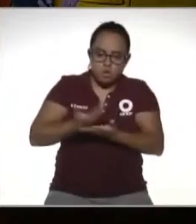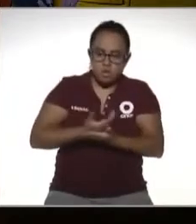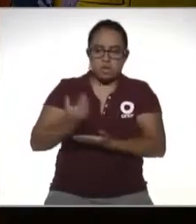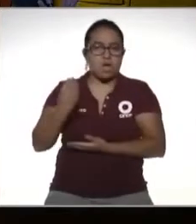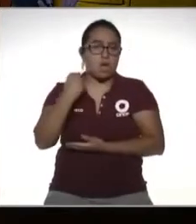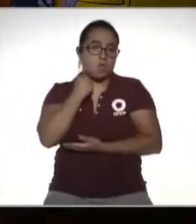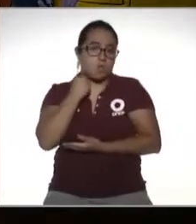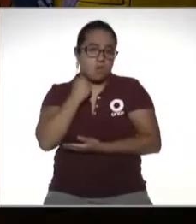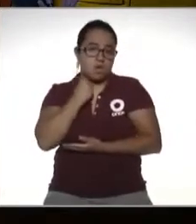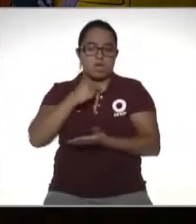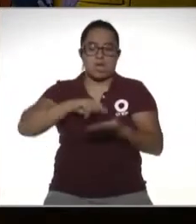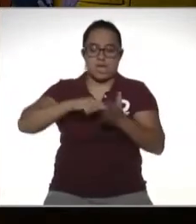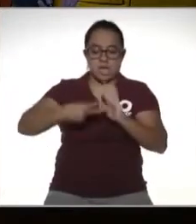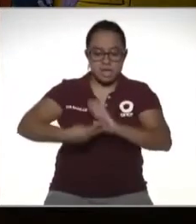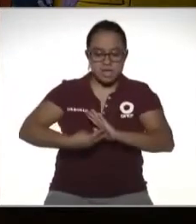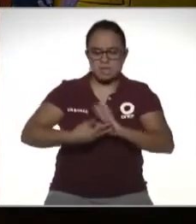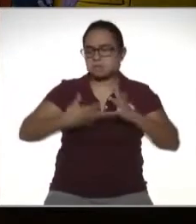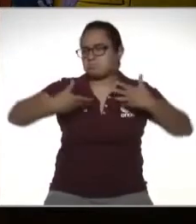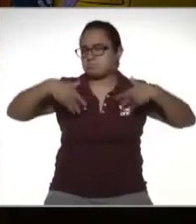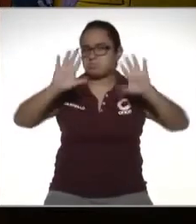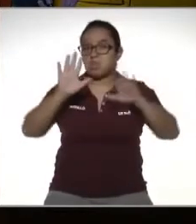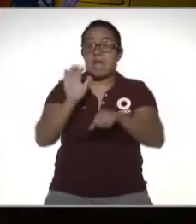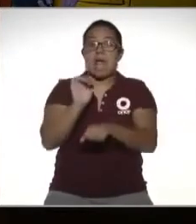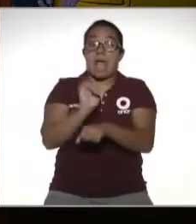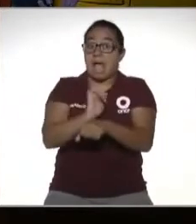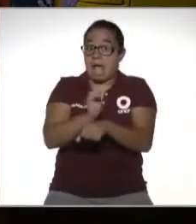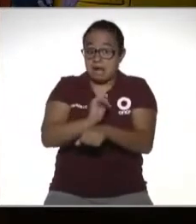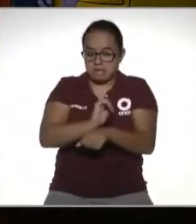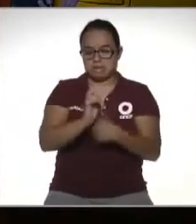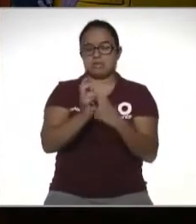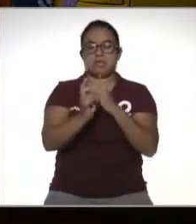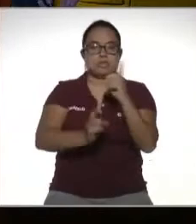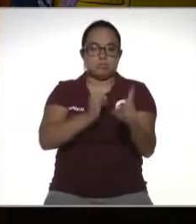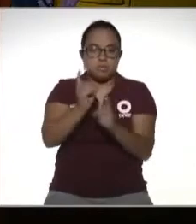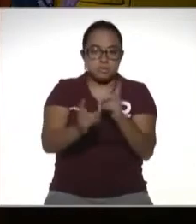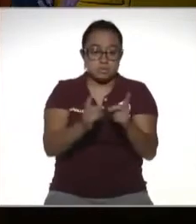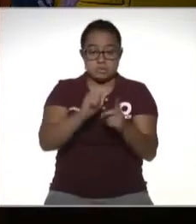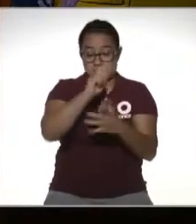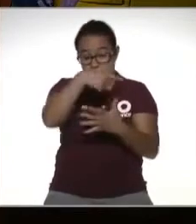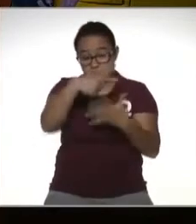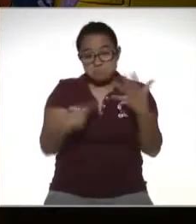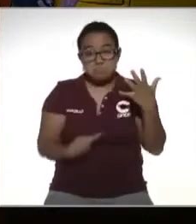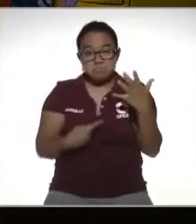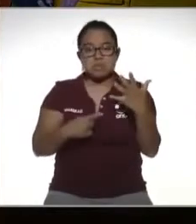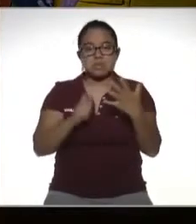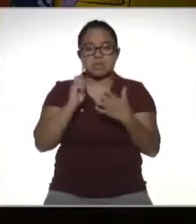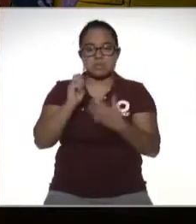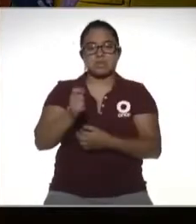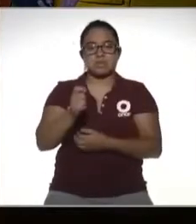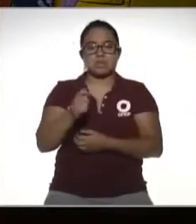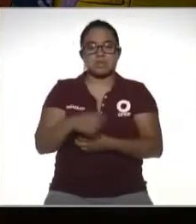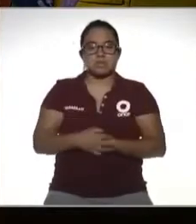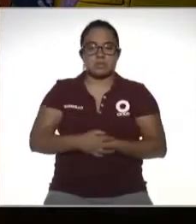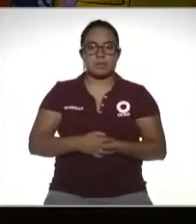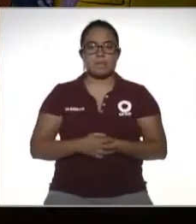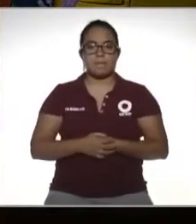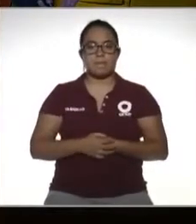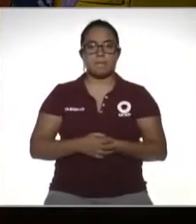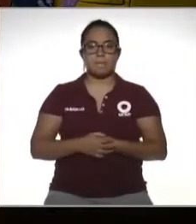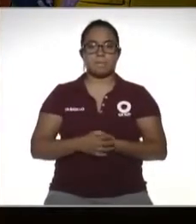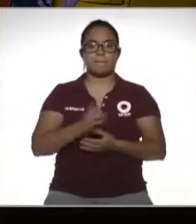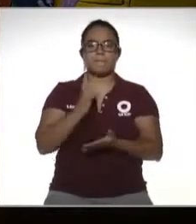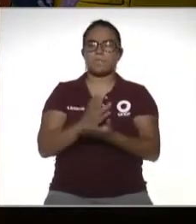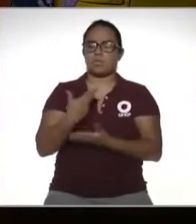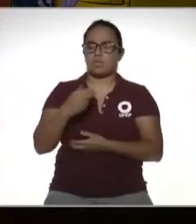abogados ingenieros de cualquier artistas deportistas todos ellos están en el régimen de pues